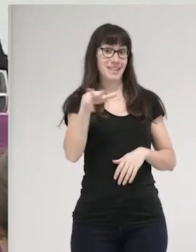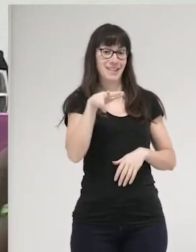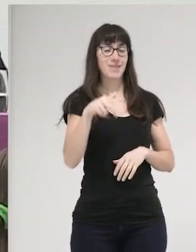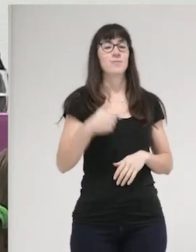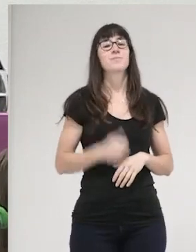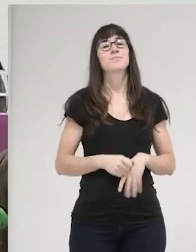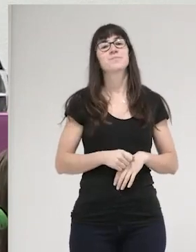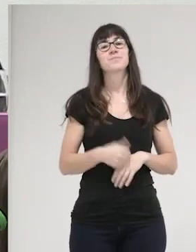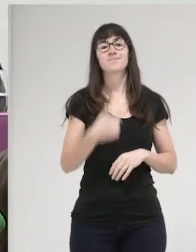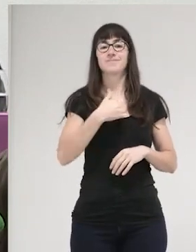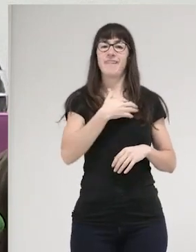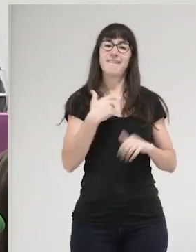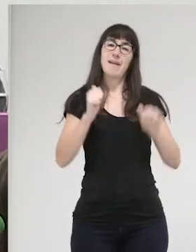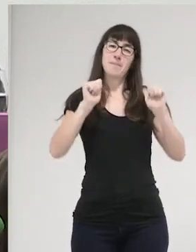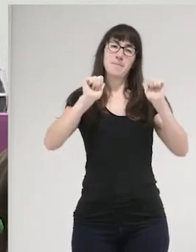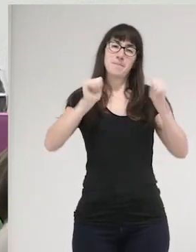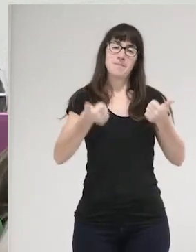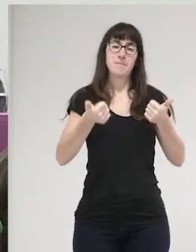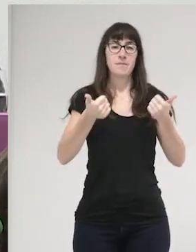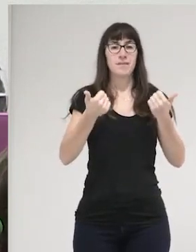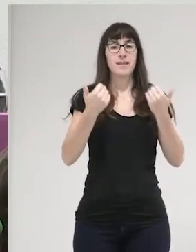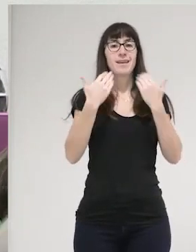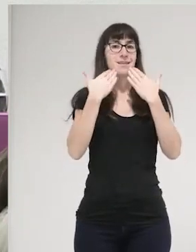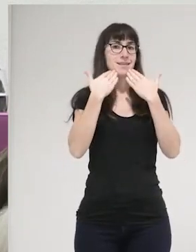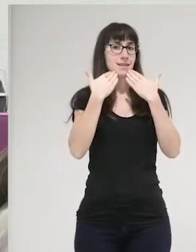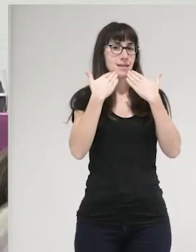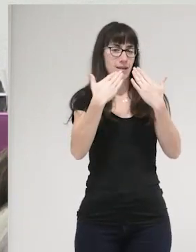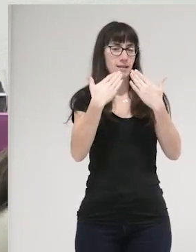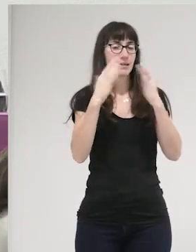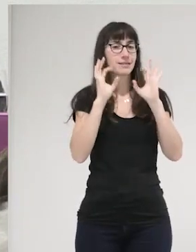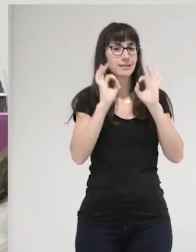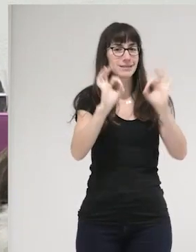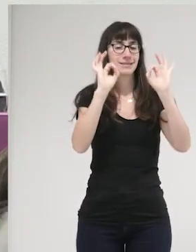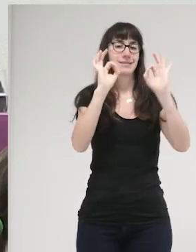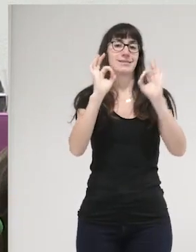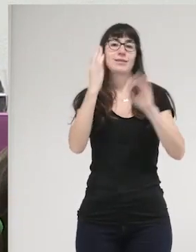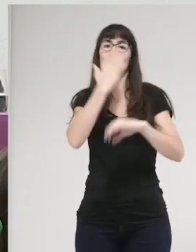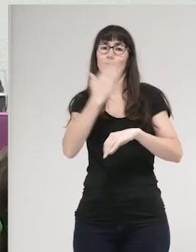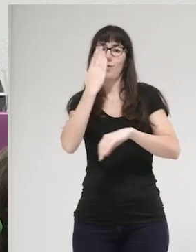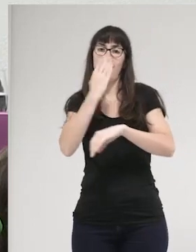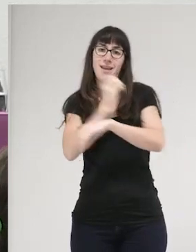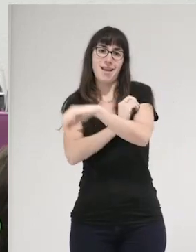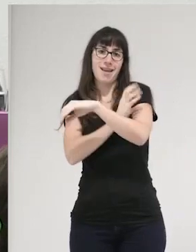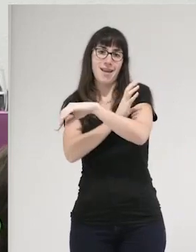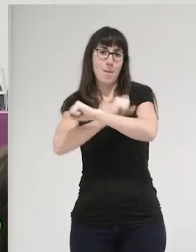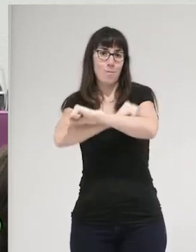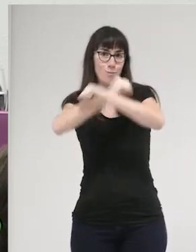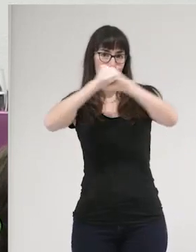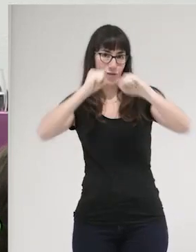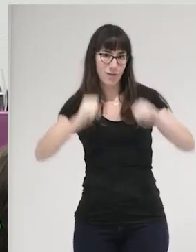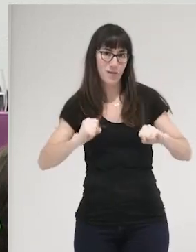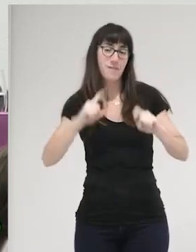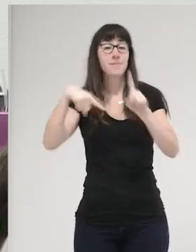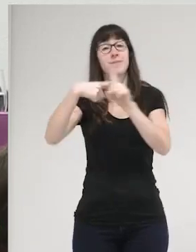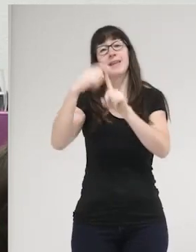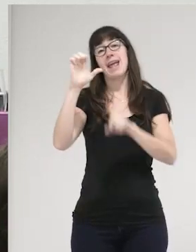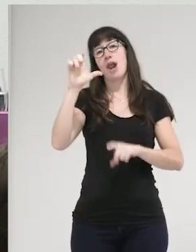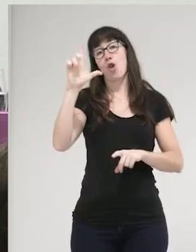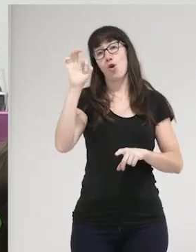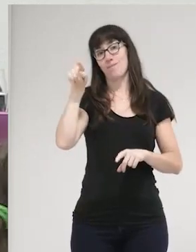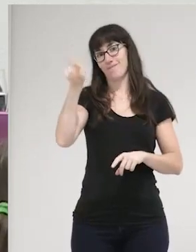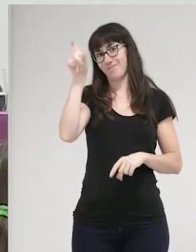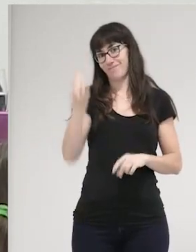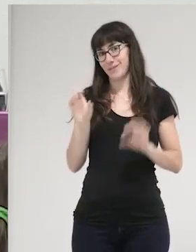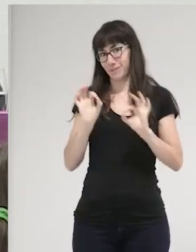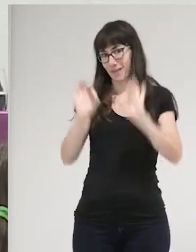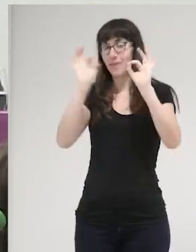y agradeciendo muy sinceramente a la Escuela de Empoderamiento y a Elo en especial que me